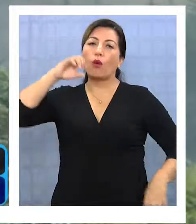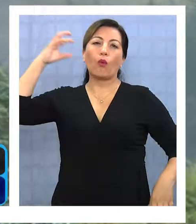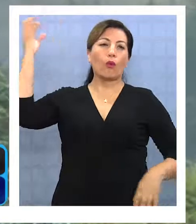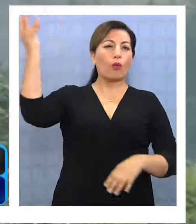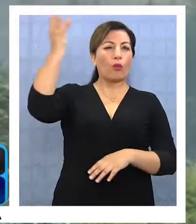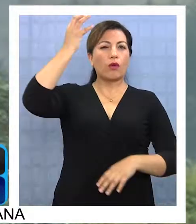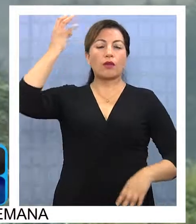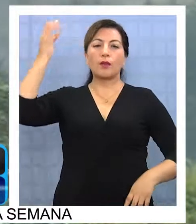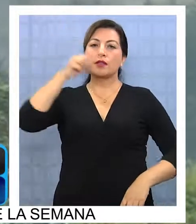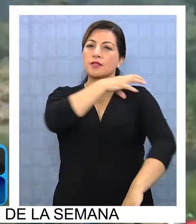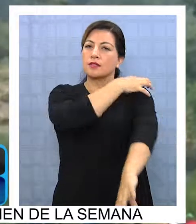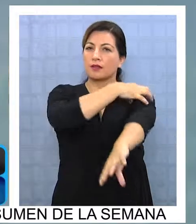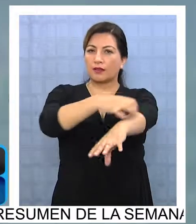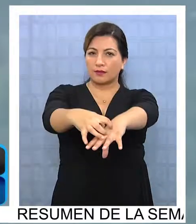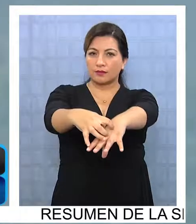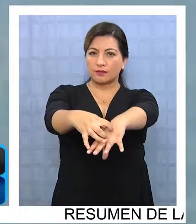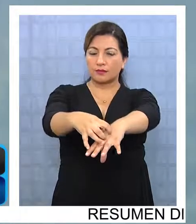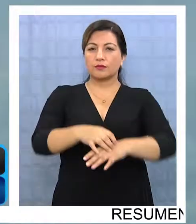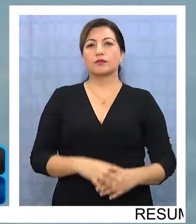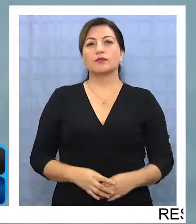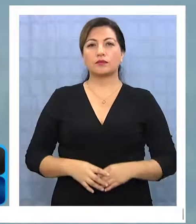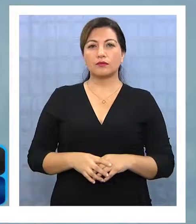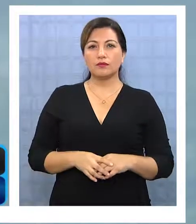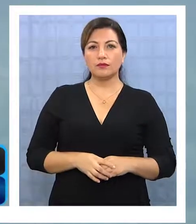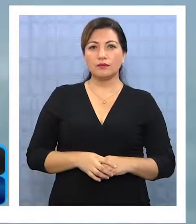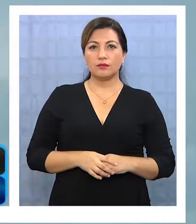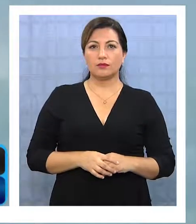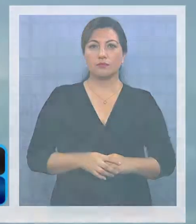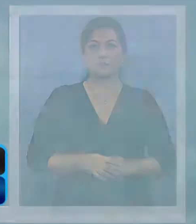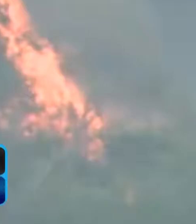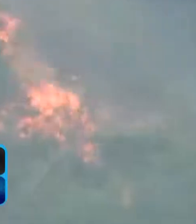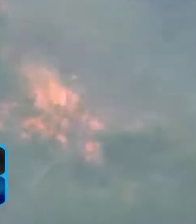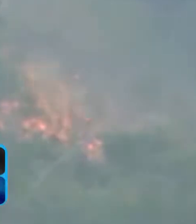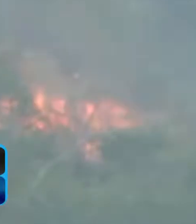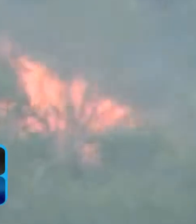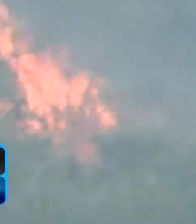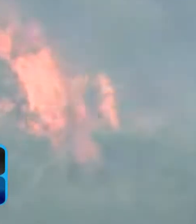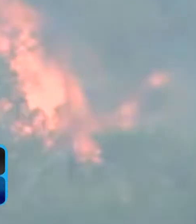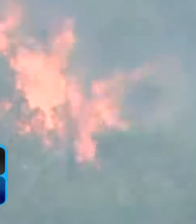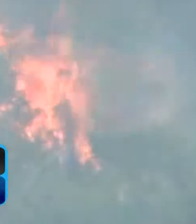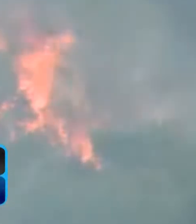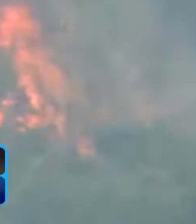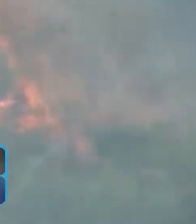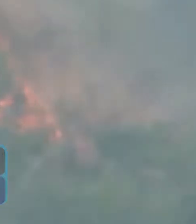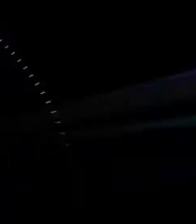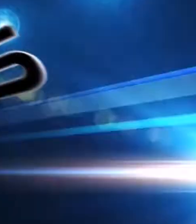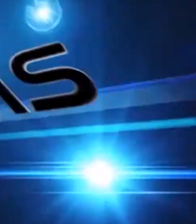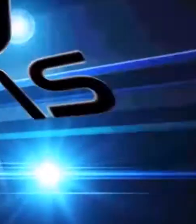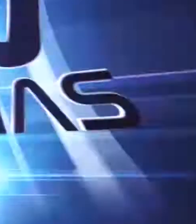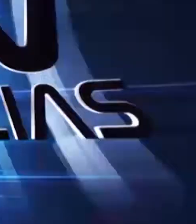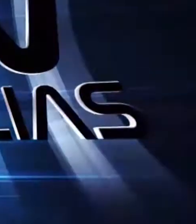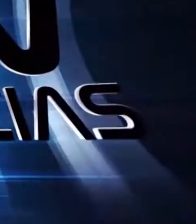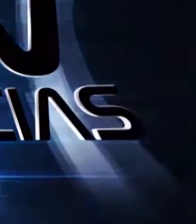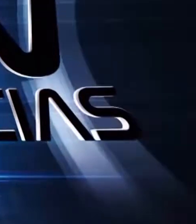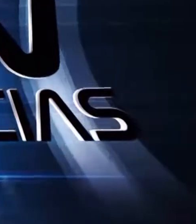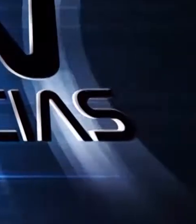emergencia nacional. El incendio ha alcanzado un promedio de 273.000 hectáreas a nivel nacional.